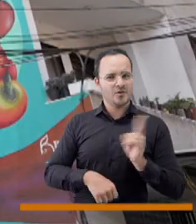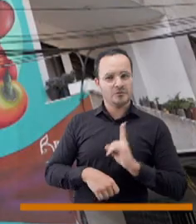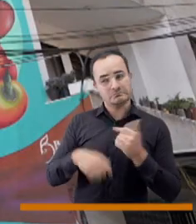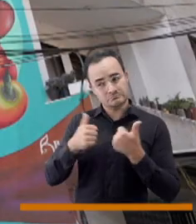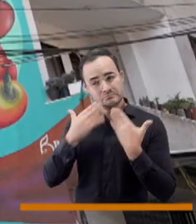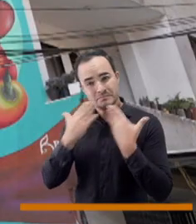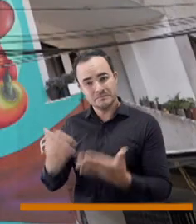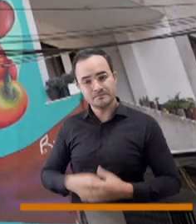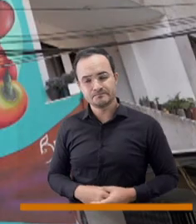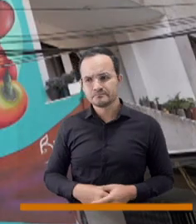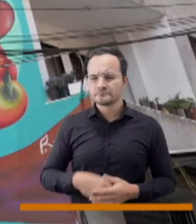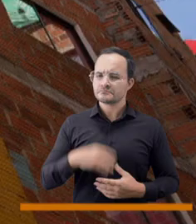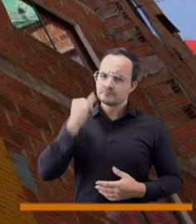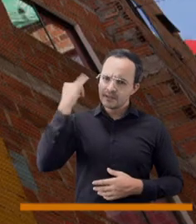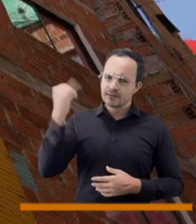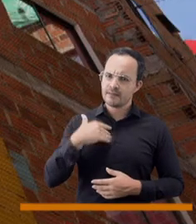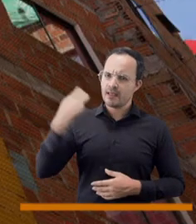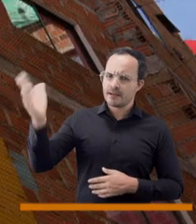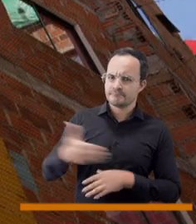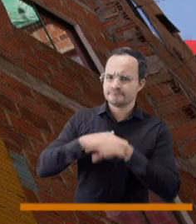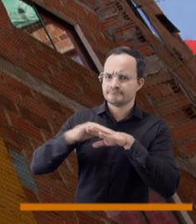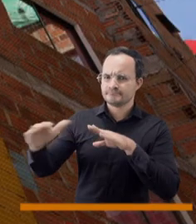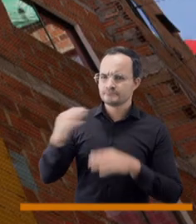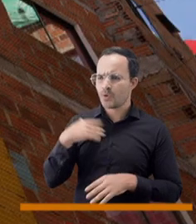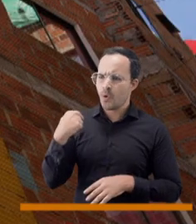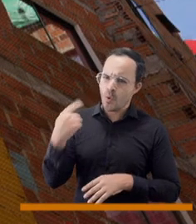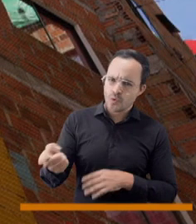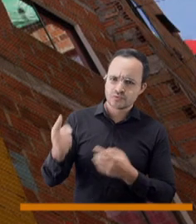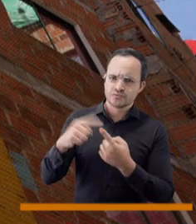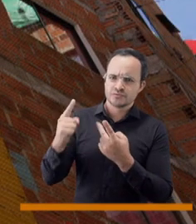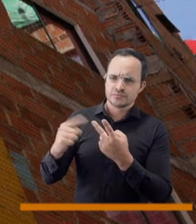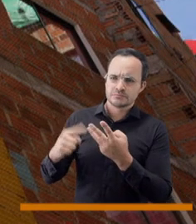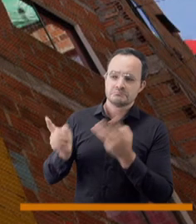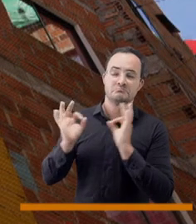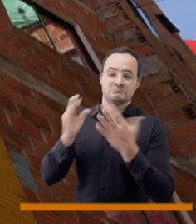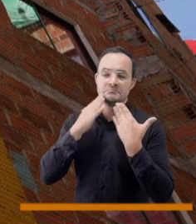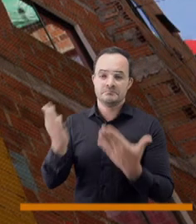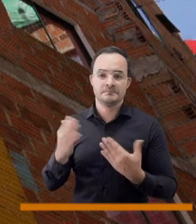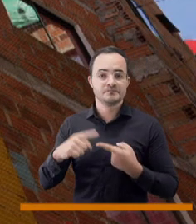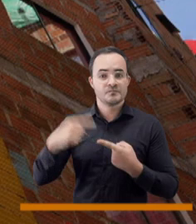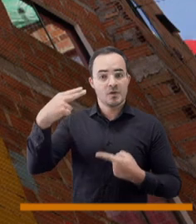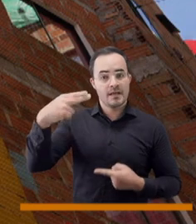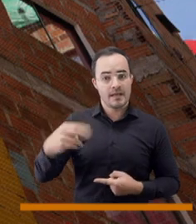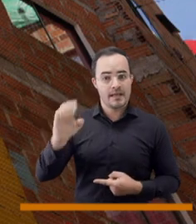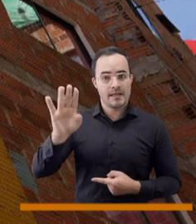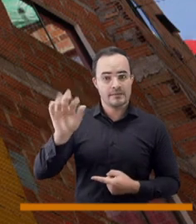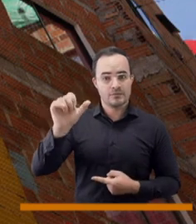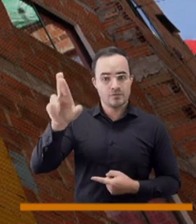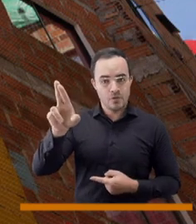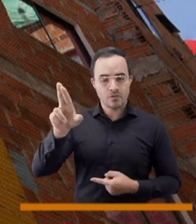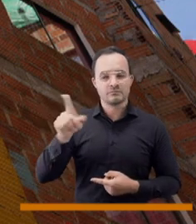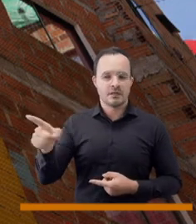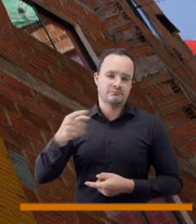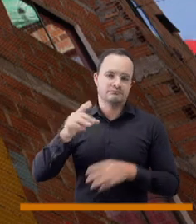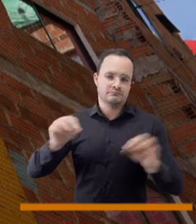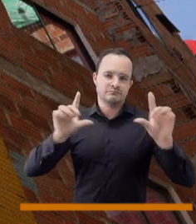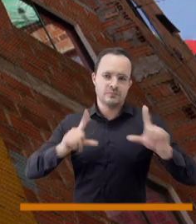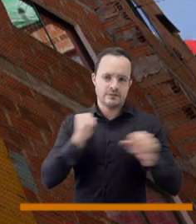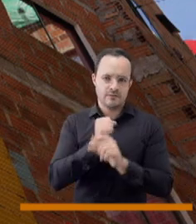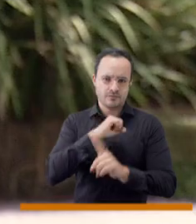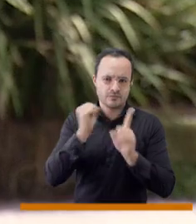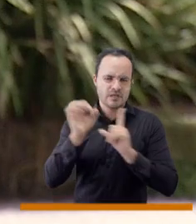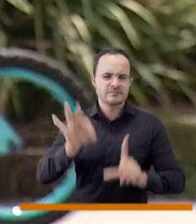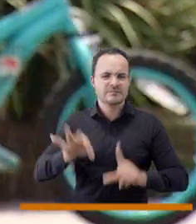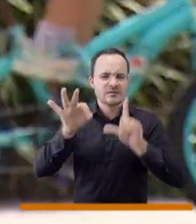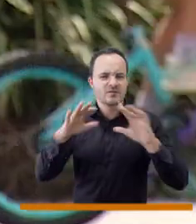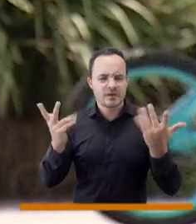acompañado en el día de hoy de personas que nos van a apoyar en este tema y está con nosotros Héctor Tiberio